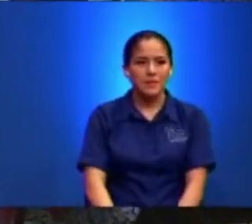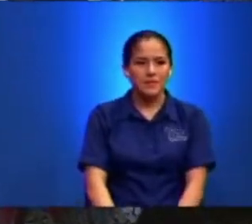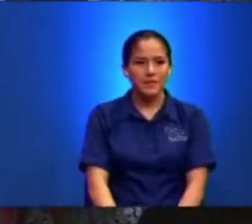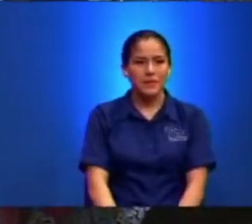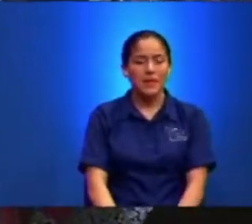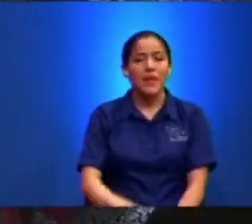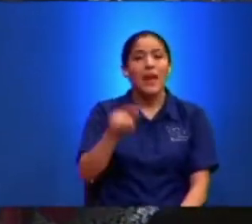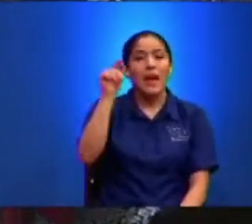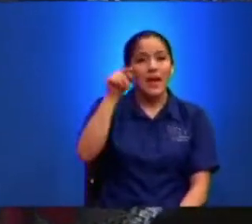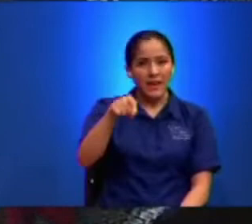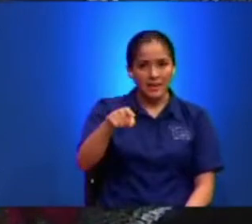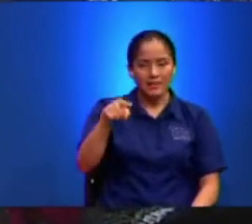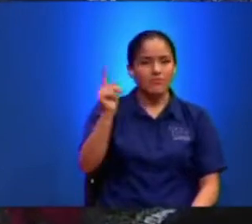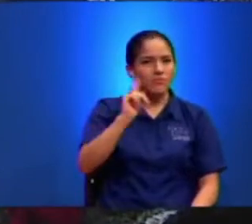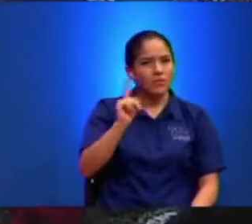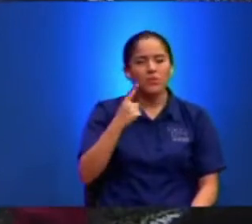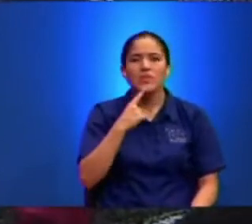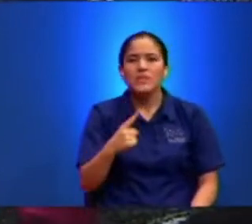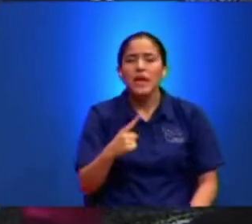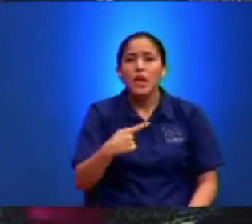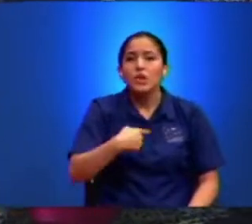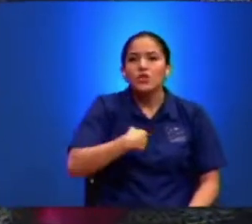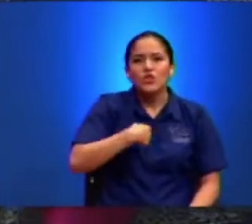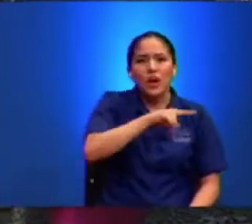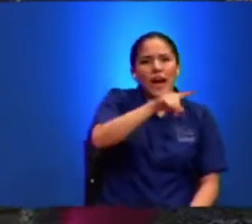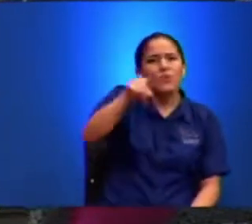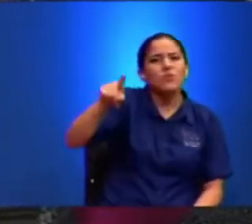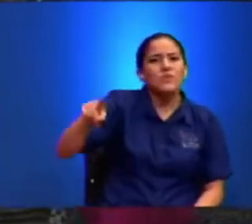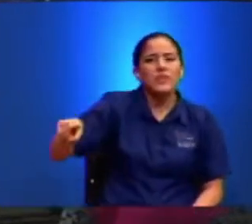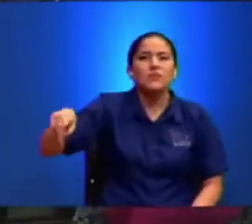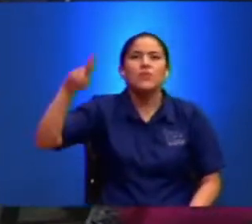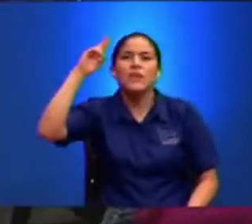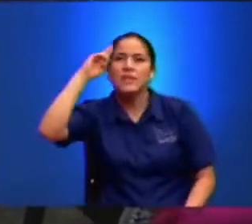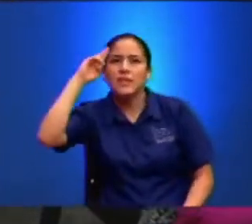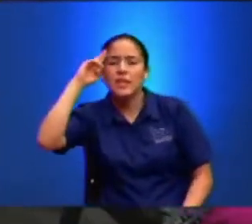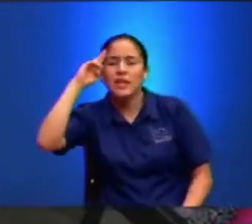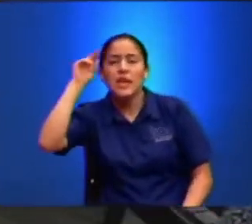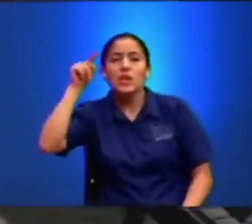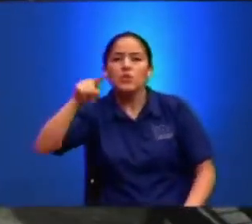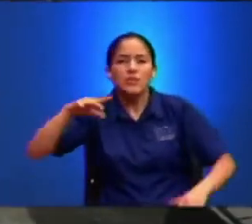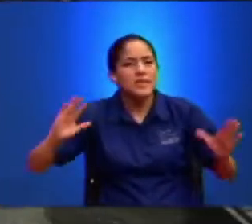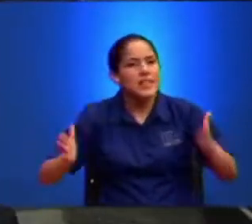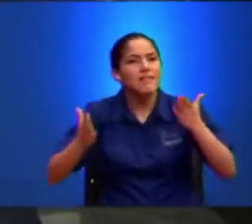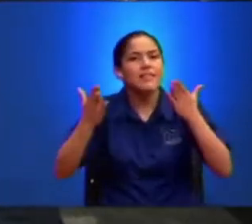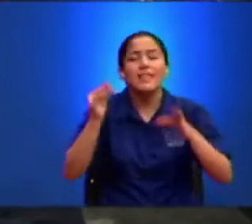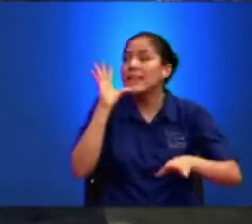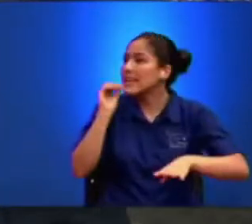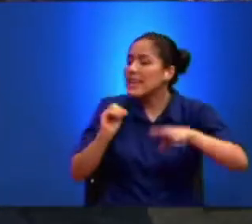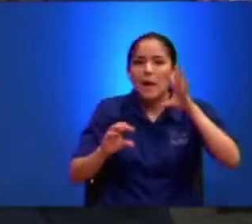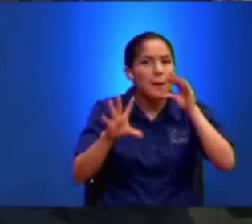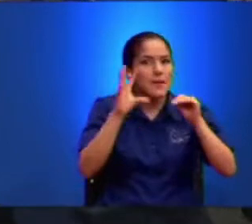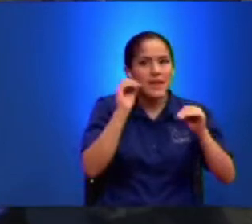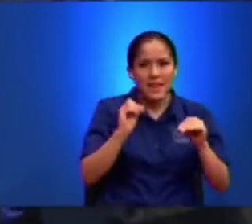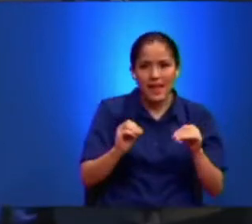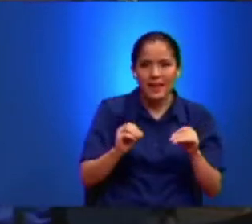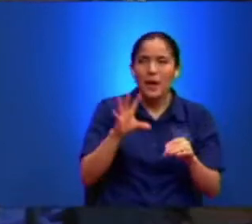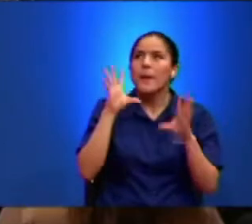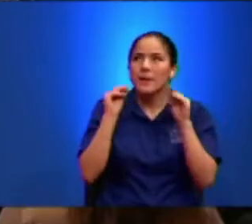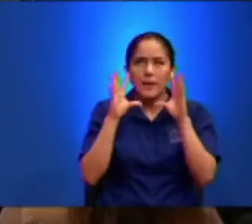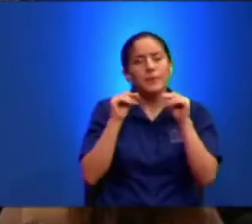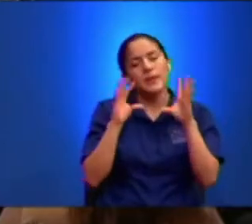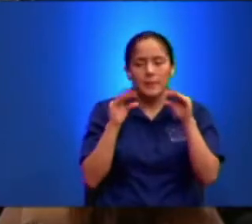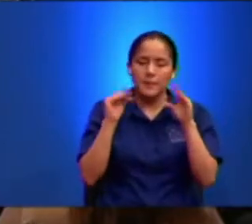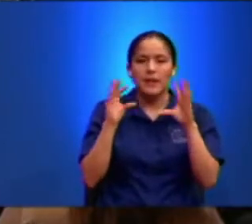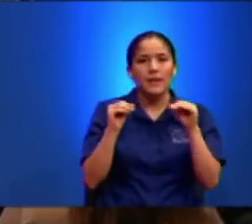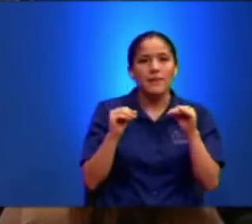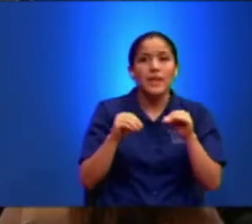Ahí no dice Los voy a hacer Tan elocuentes Que se van a levantar Y van a estar hablando Como pico de oro Y